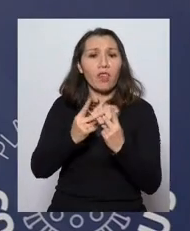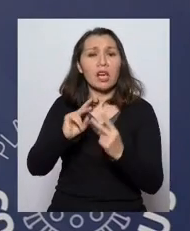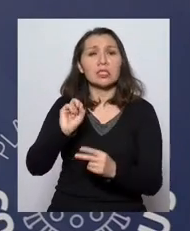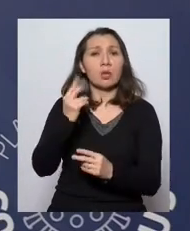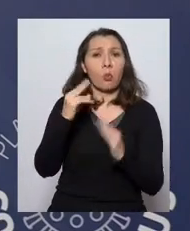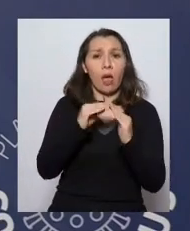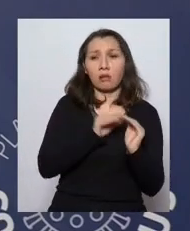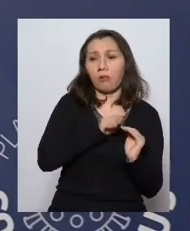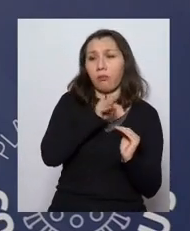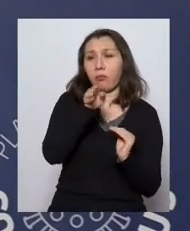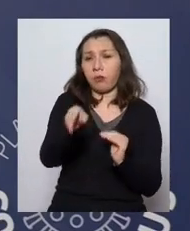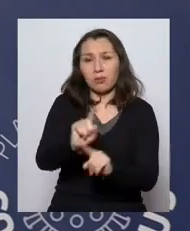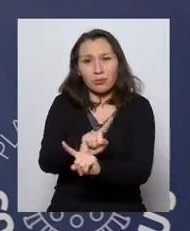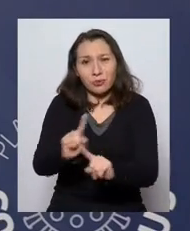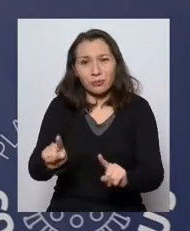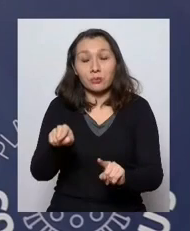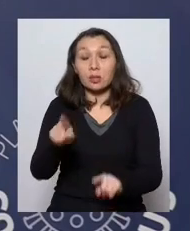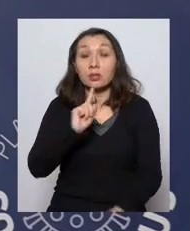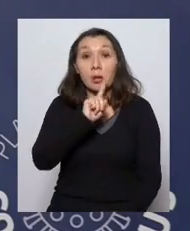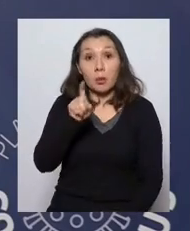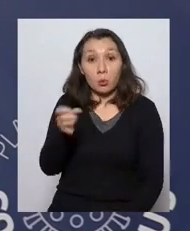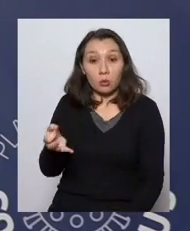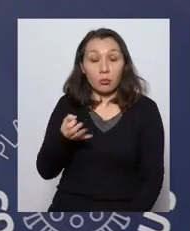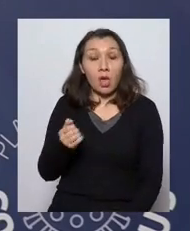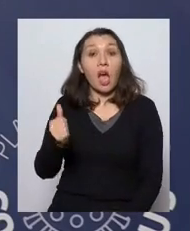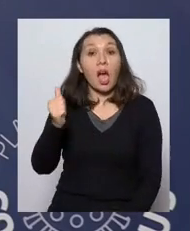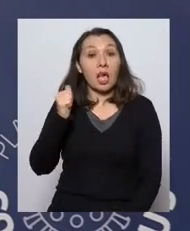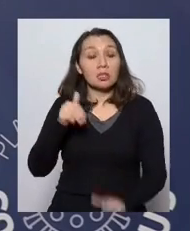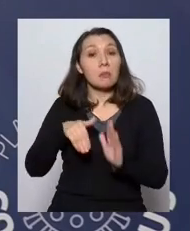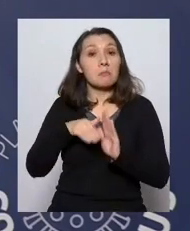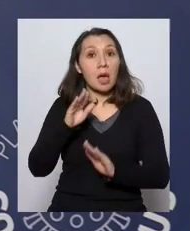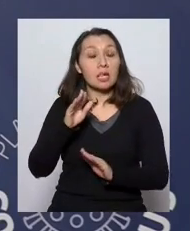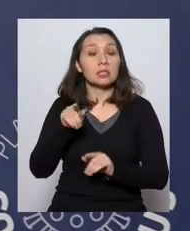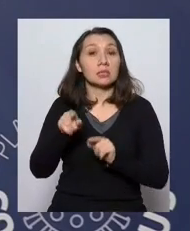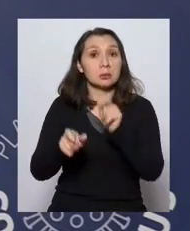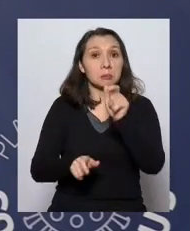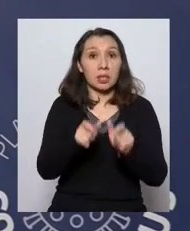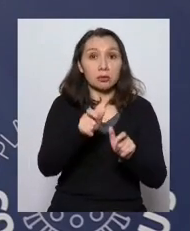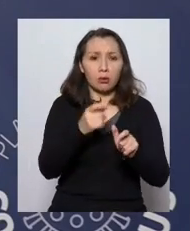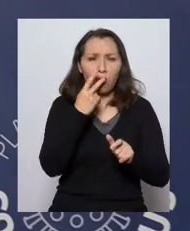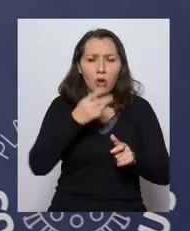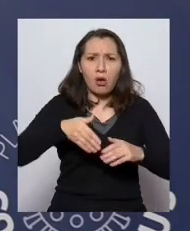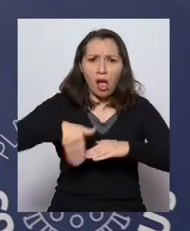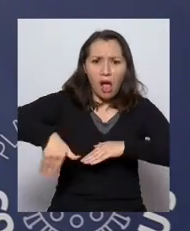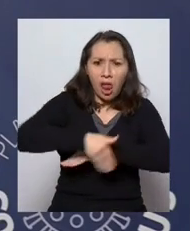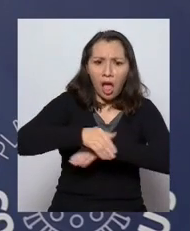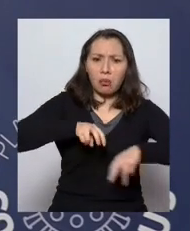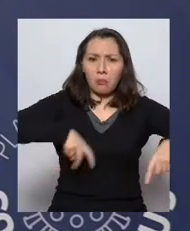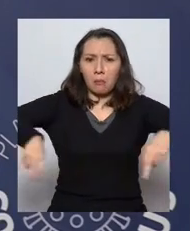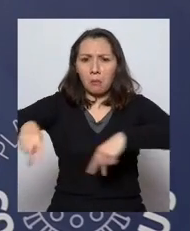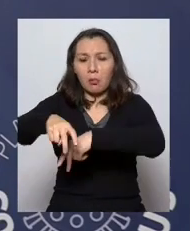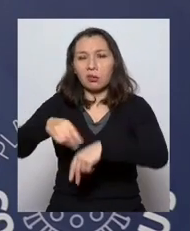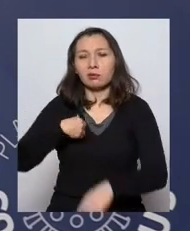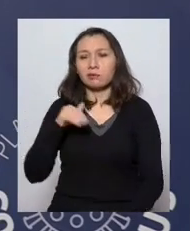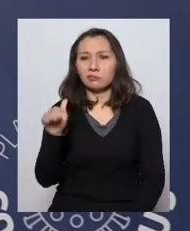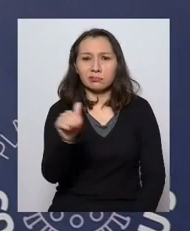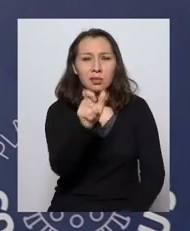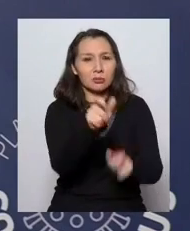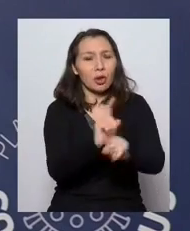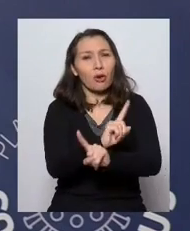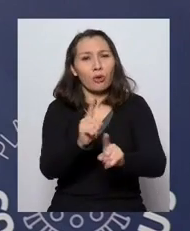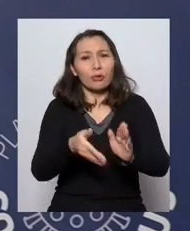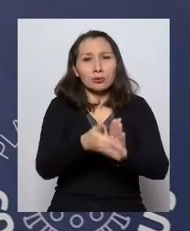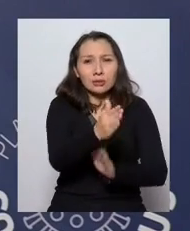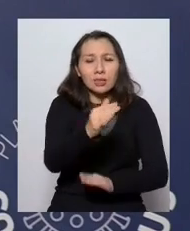a las segundas viviendas esta pregunta suya que ayer se vio un mayor número de personas en la calle queremos llamar a esas personas que no